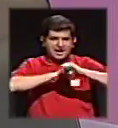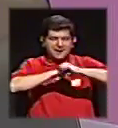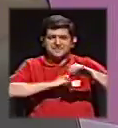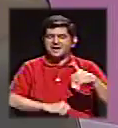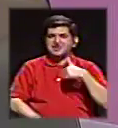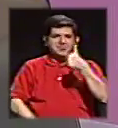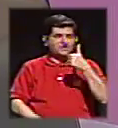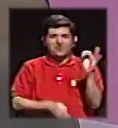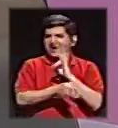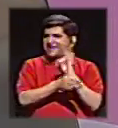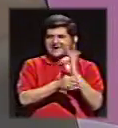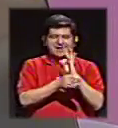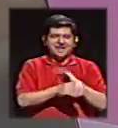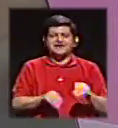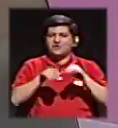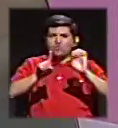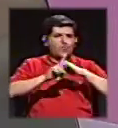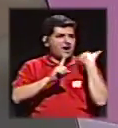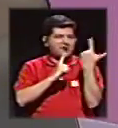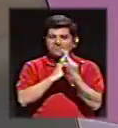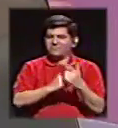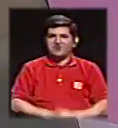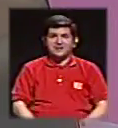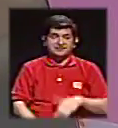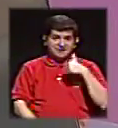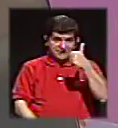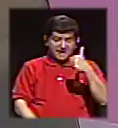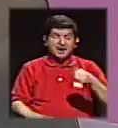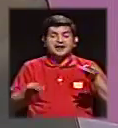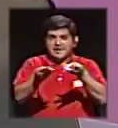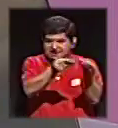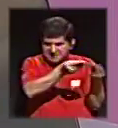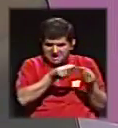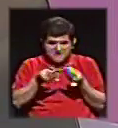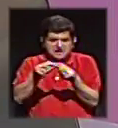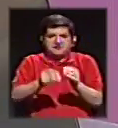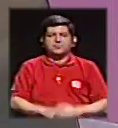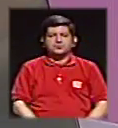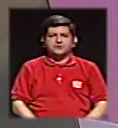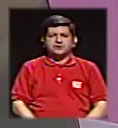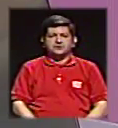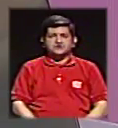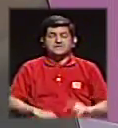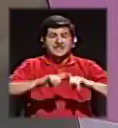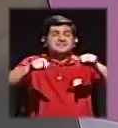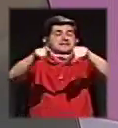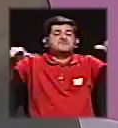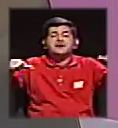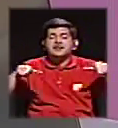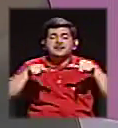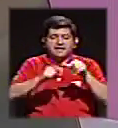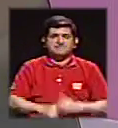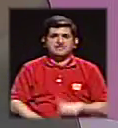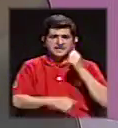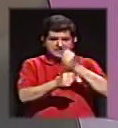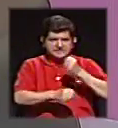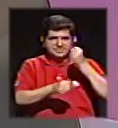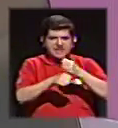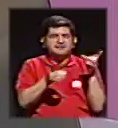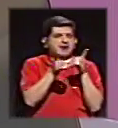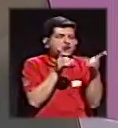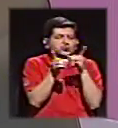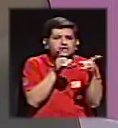en televisión ni en redes sociales, se ganan en el terreno, con los territorios, con el trabajo